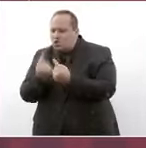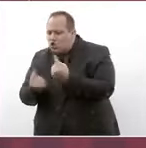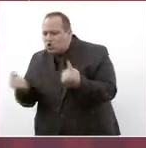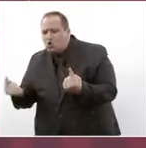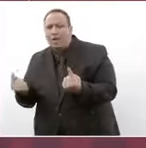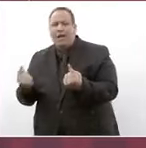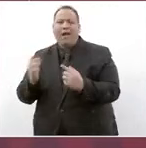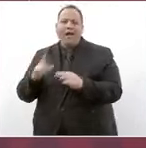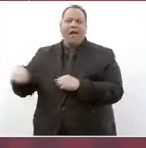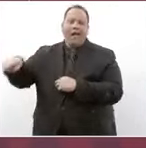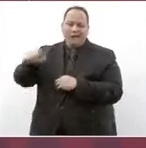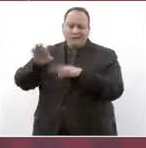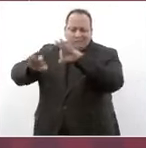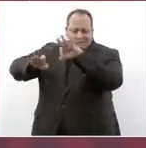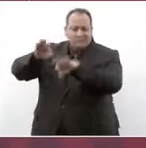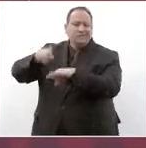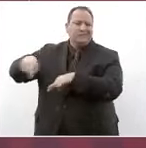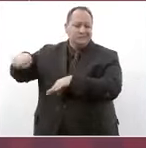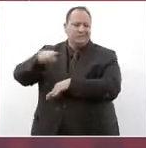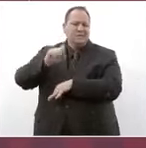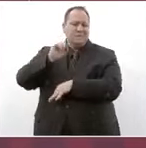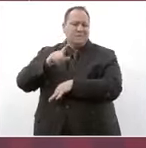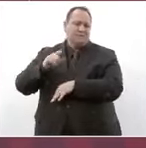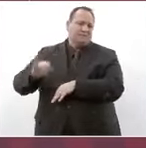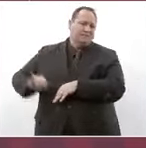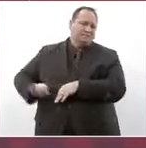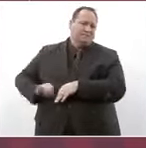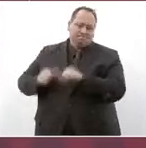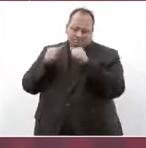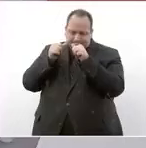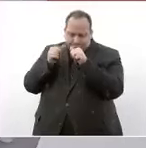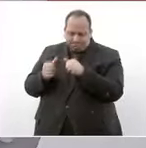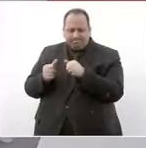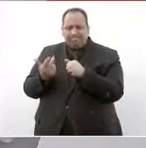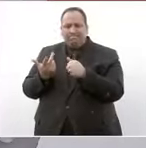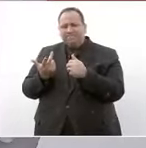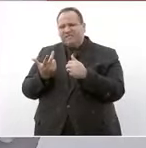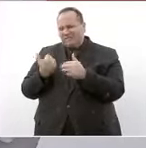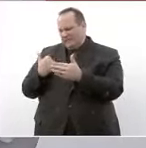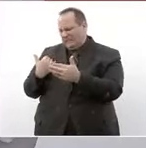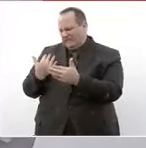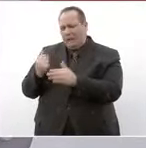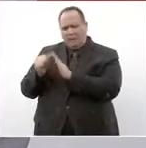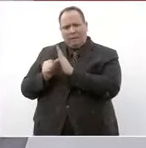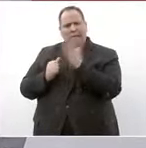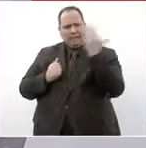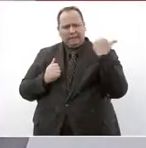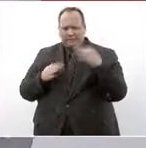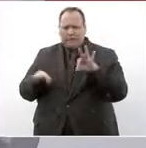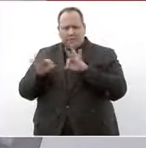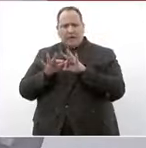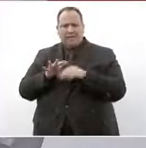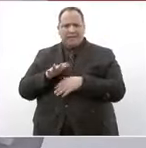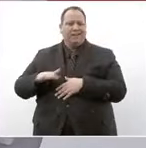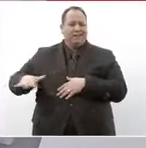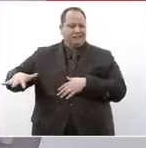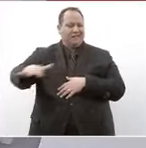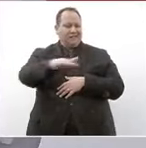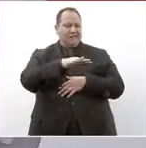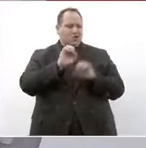niños con cáncer que tanto interés ha tenido en los últimos meses en nuestra